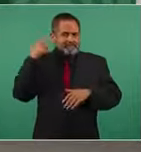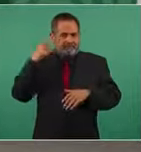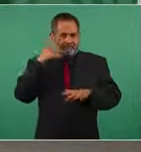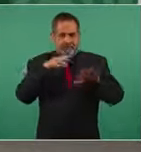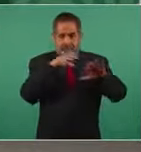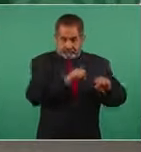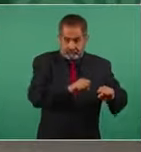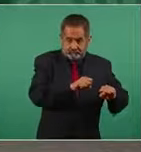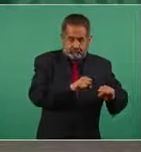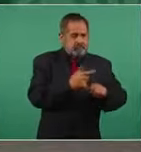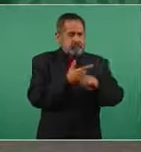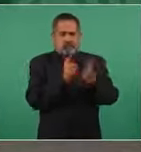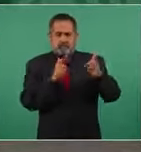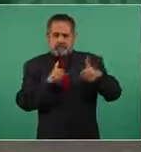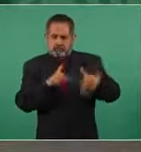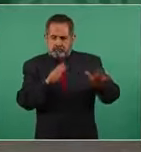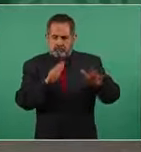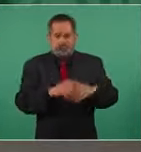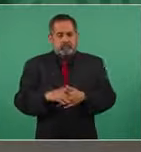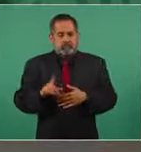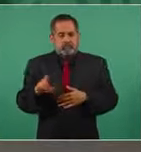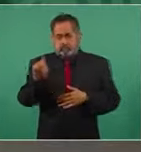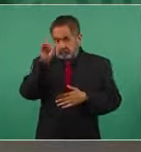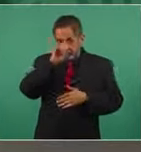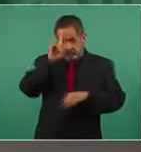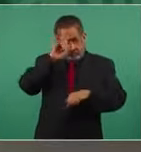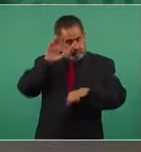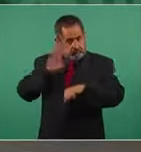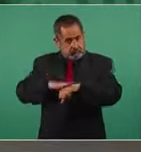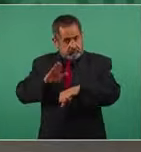y la recomendación es